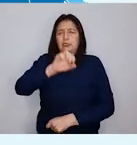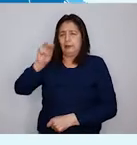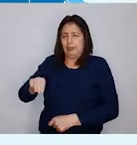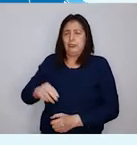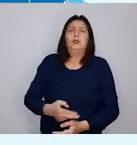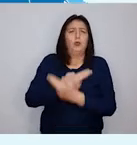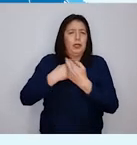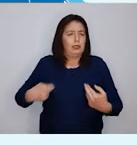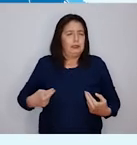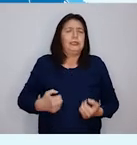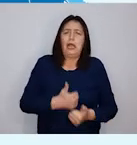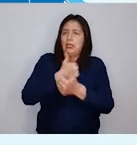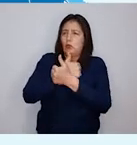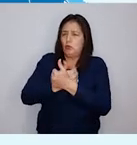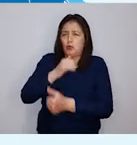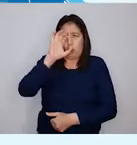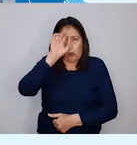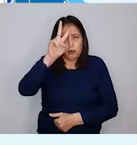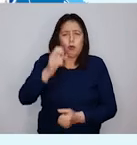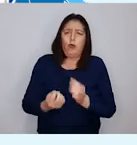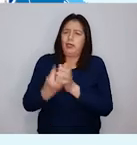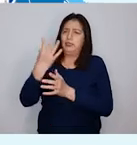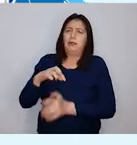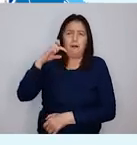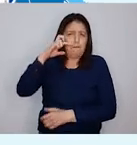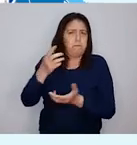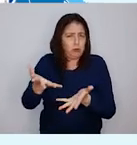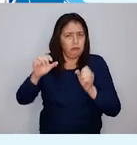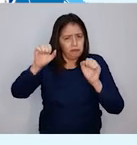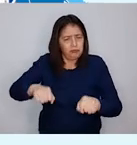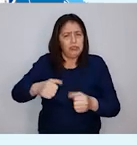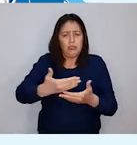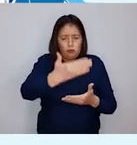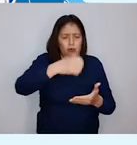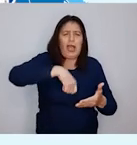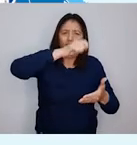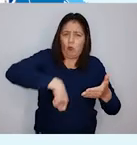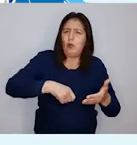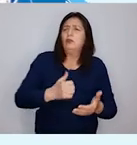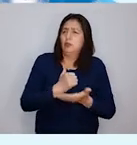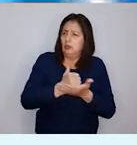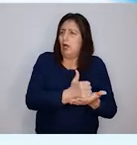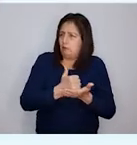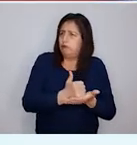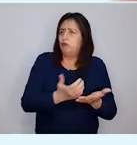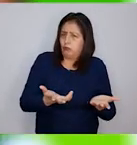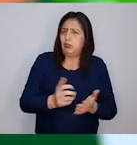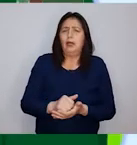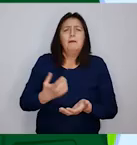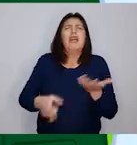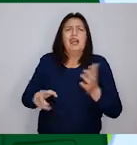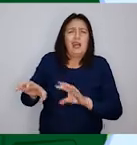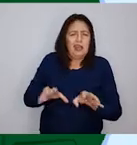Huancabelica, Ayacucho, Cusco, Arequipa y Puno, hemos suscrito un convenio de cooperación institucional para